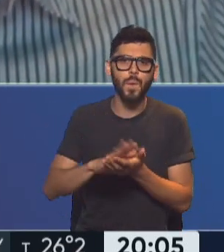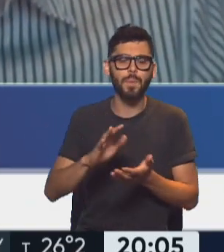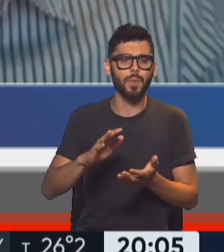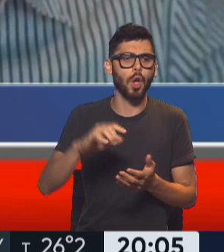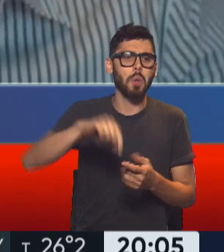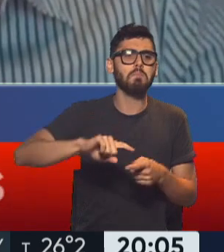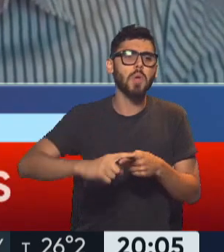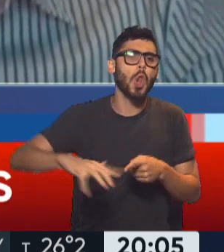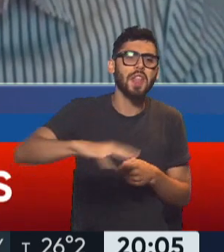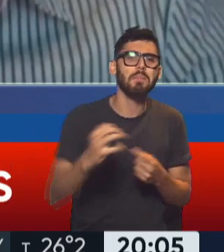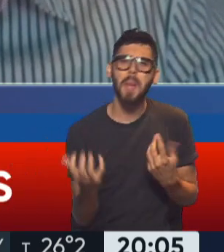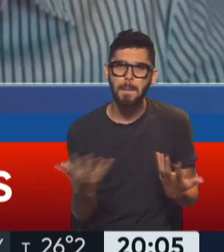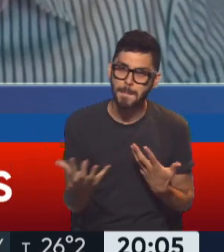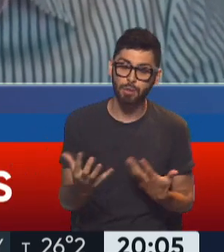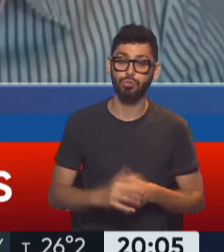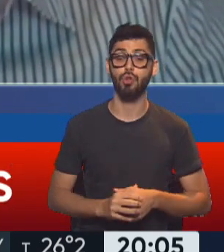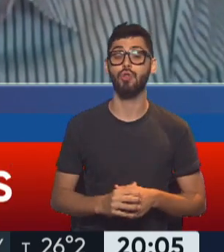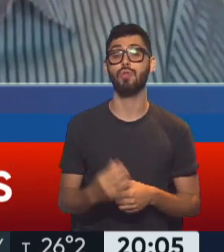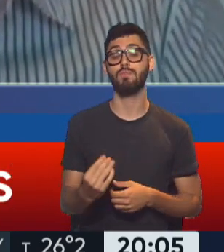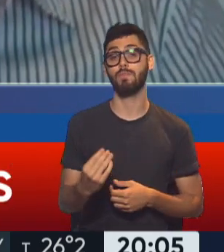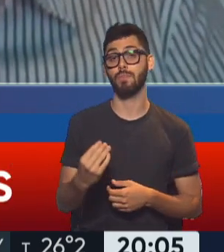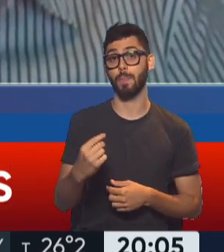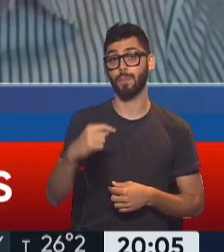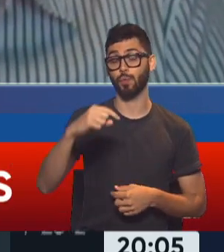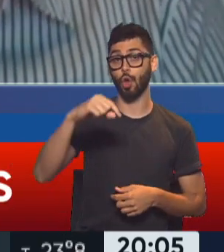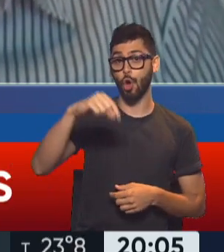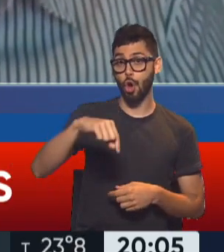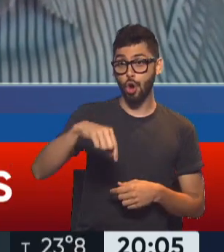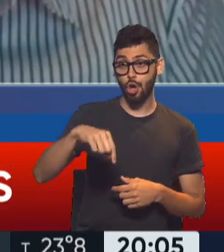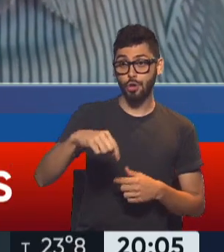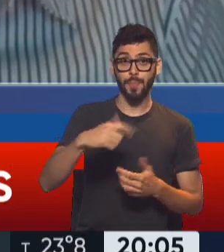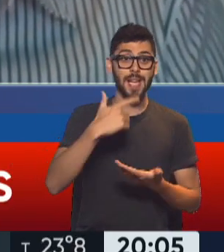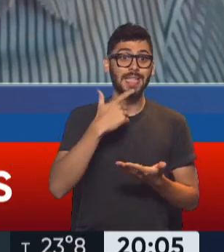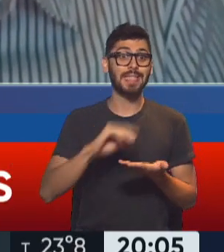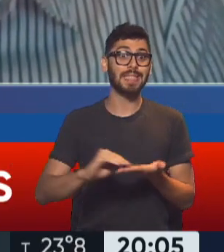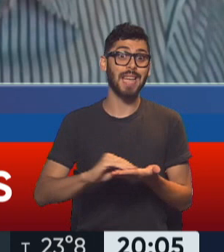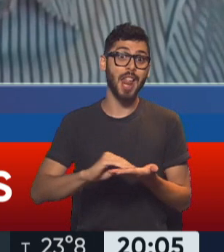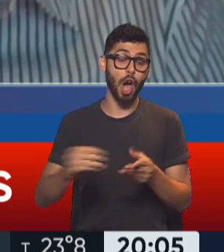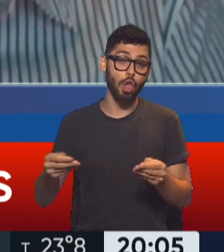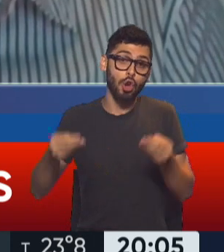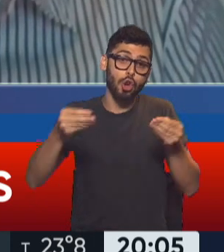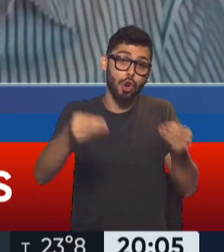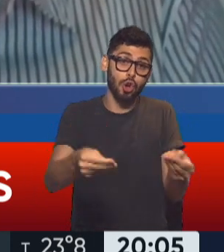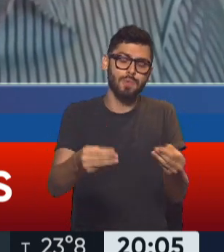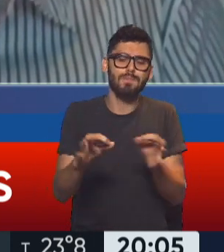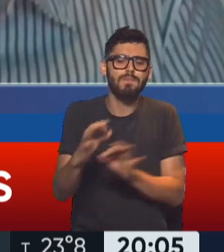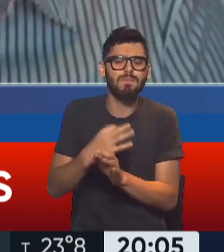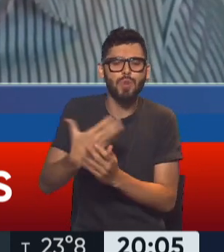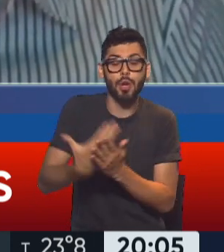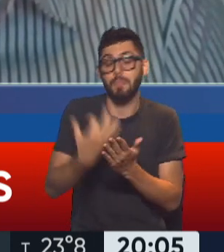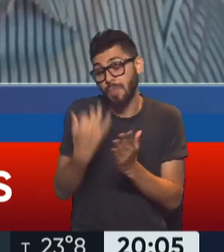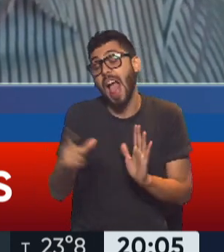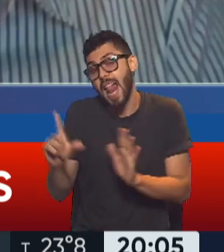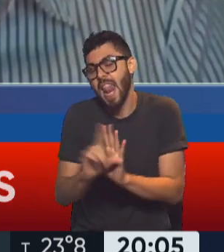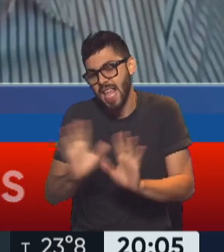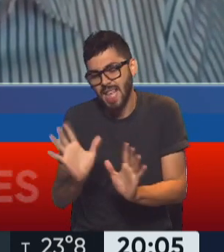político, que claro, hoy tenía, Nico, el paso por el Senado del proyecto de la ley,